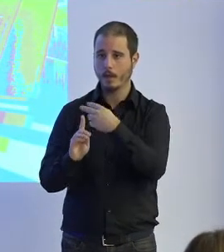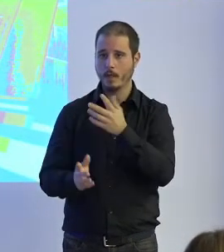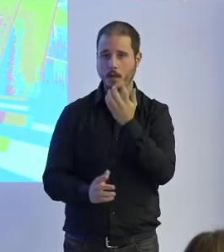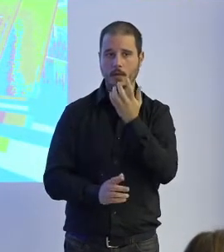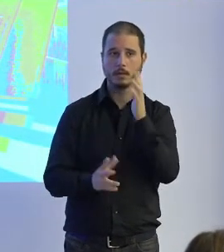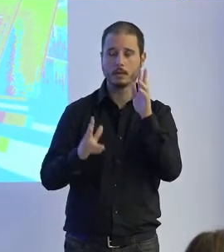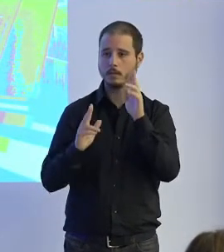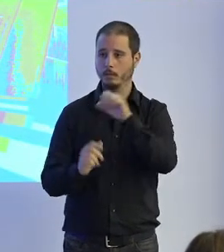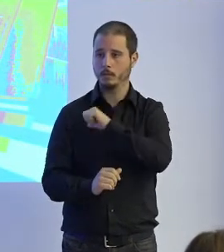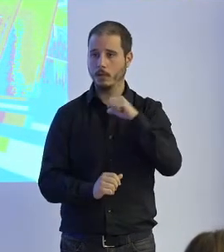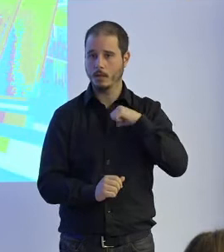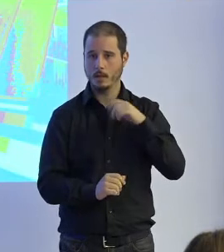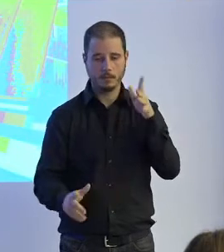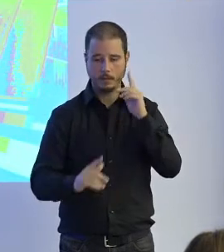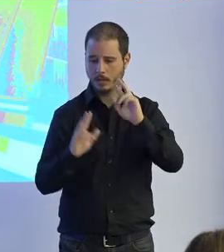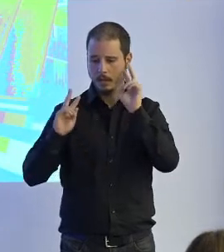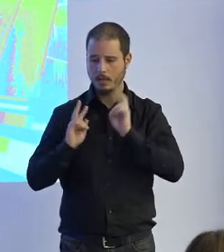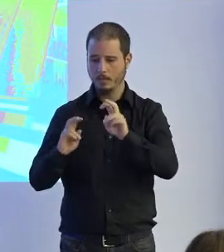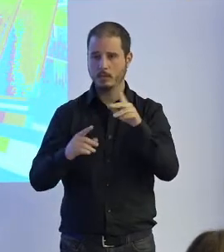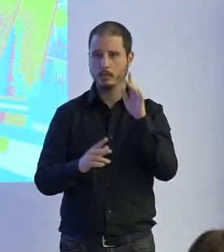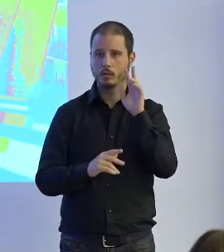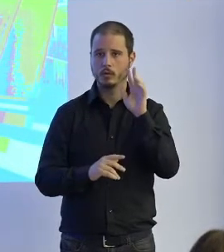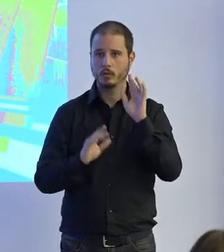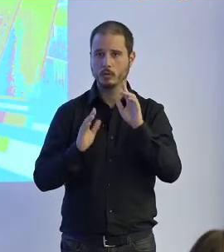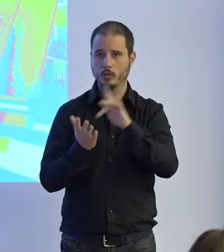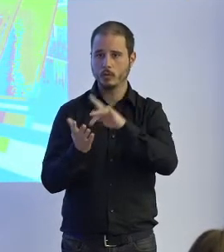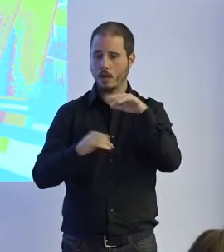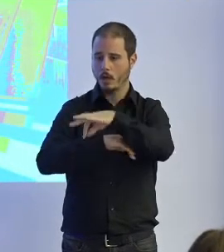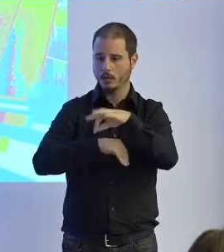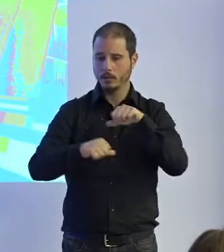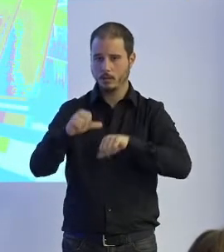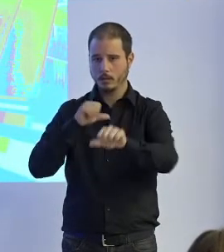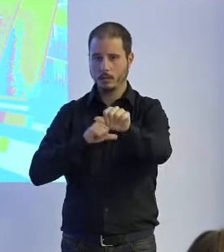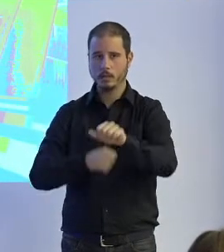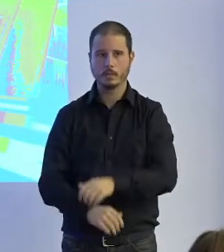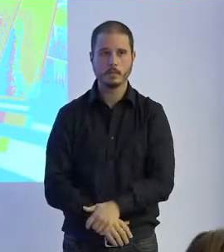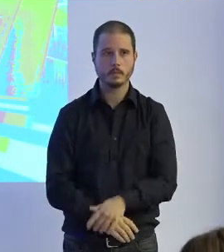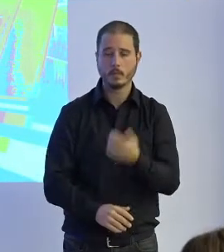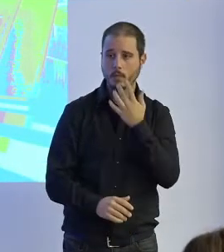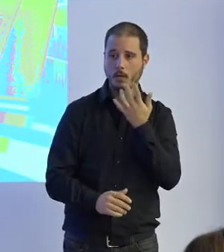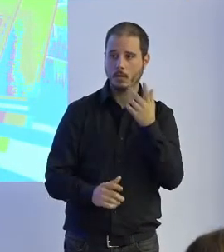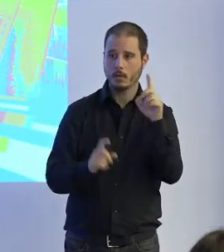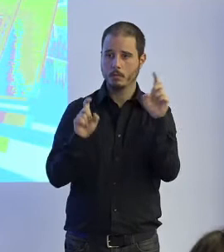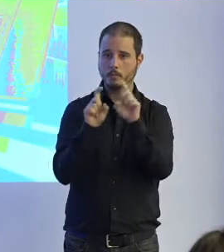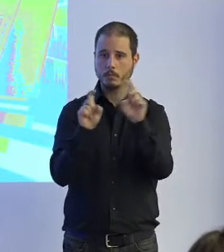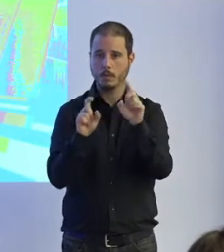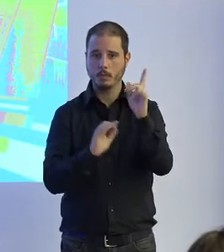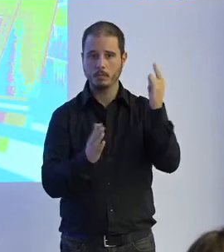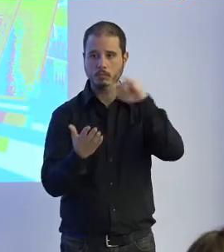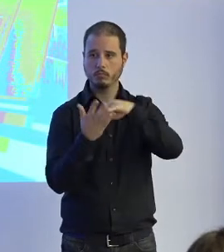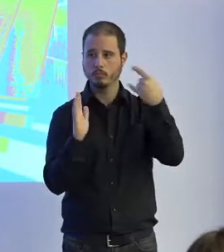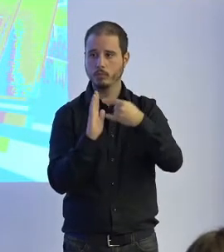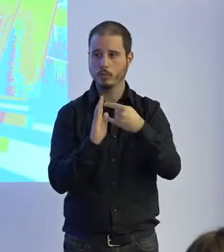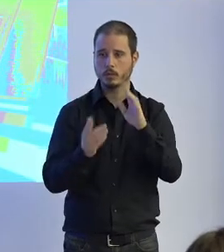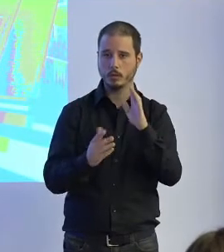por defecto y desde el diseño. Eso significa que cualquier empresa que quiera cometer un proyecto tecnológico desde el minuto cero